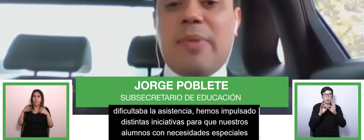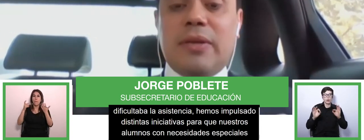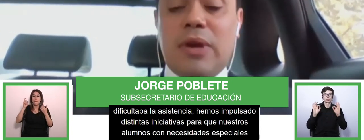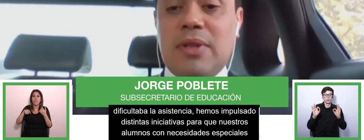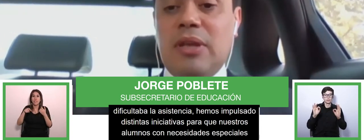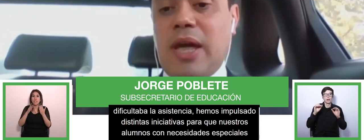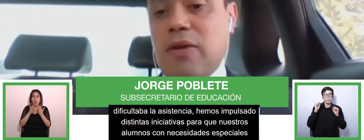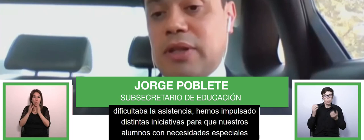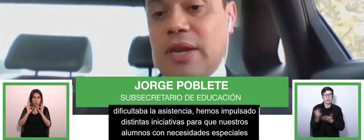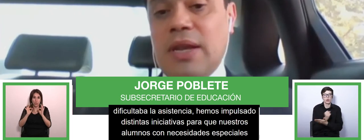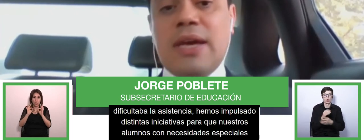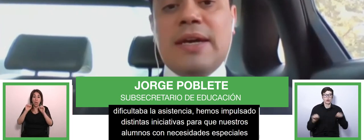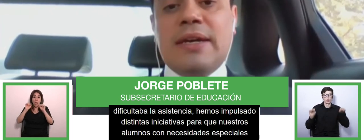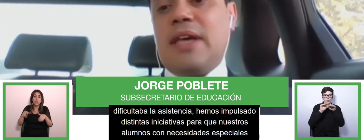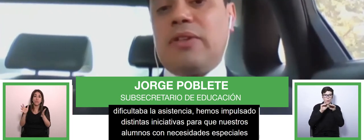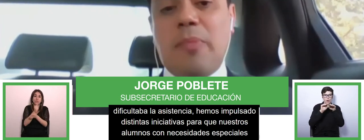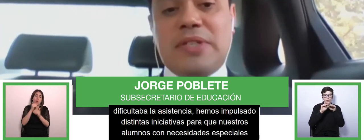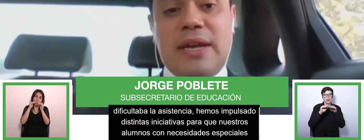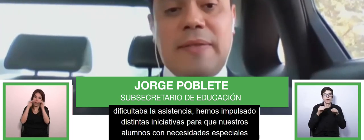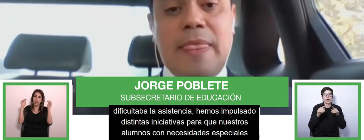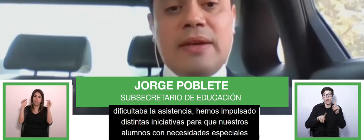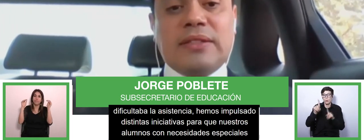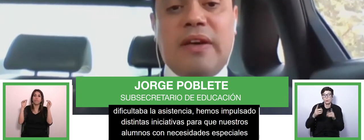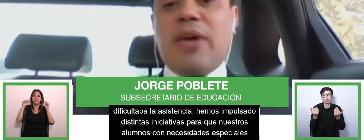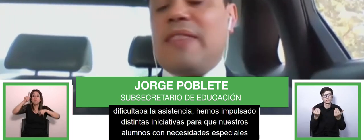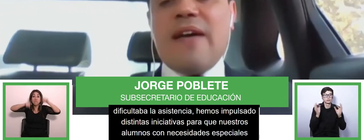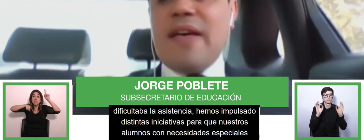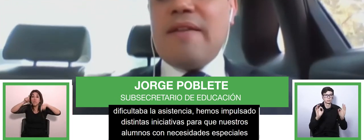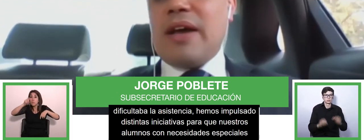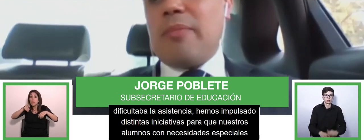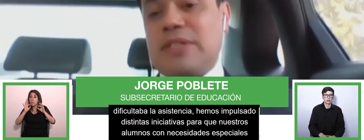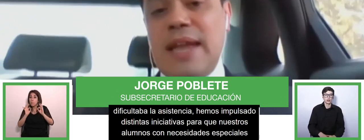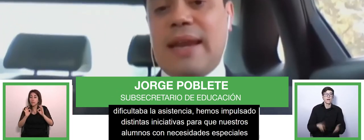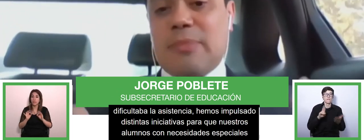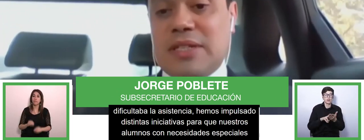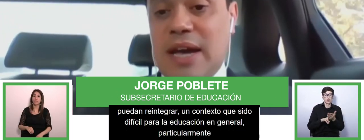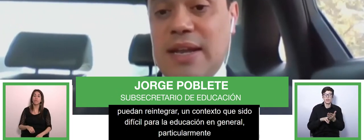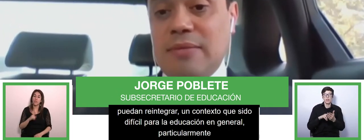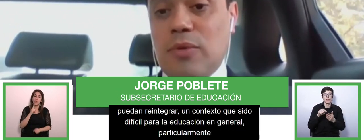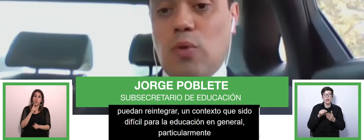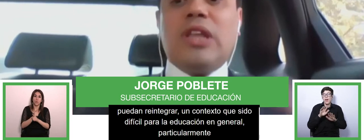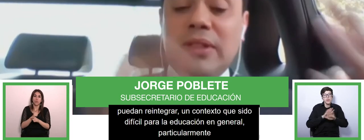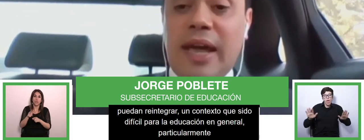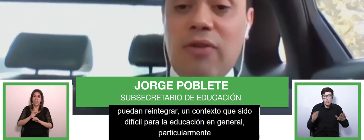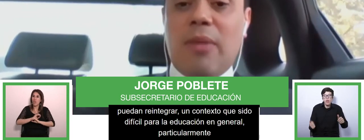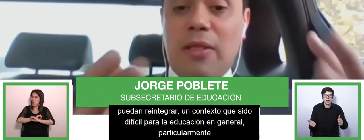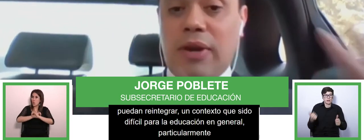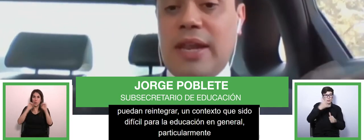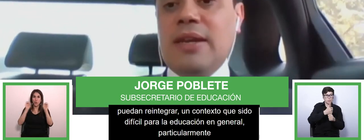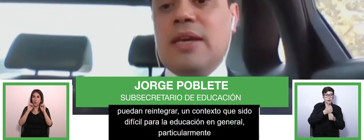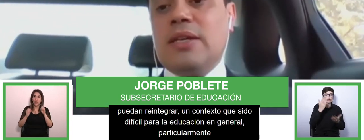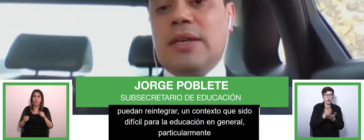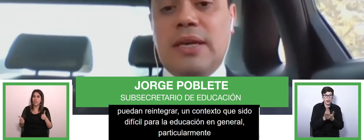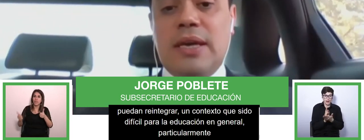en general y particularmente para aquellos que tienen necesidades educativas especiales sabemos que nada va a reemplazar las clases presenciales justamente en aquello que